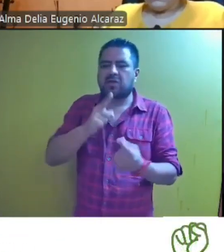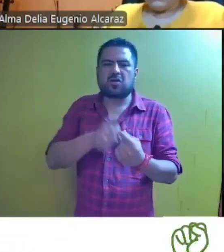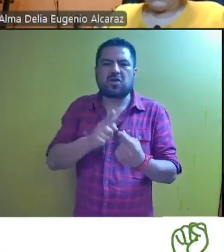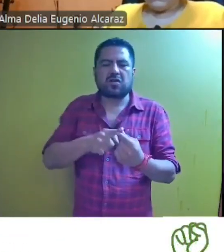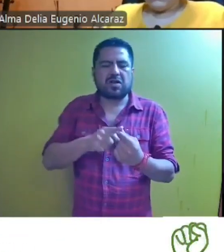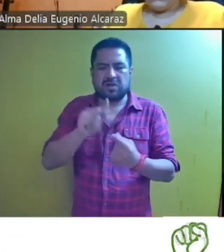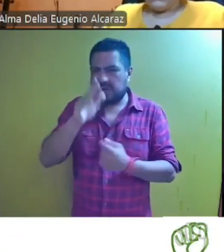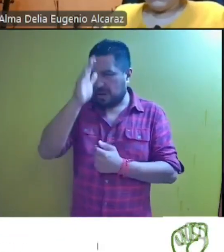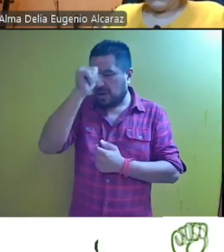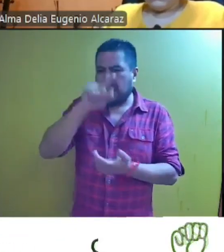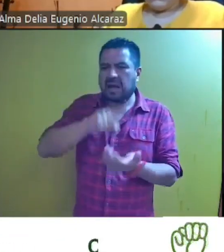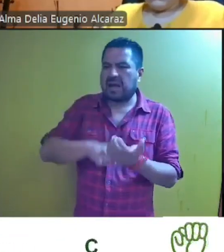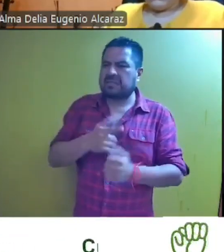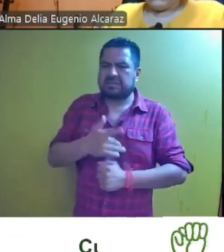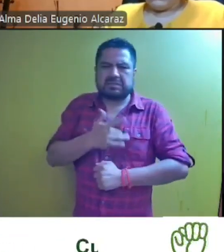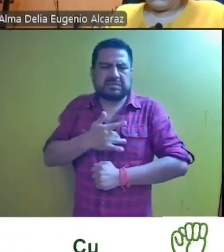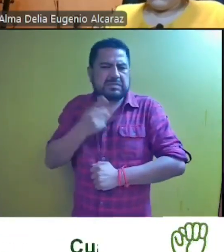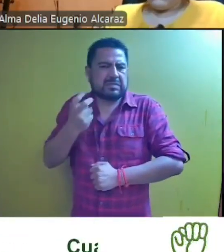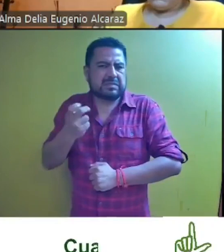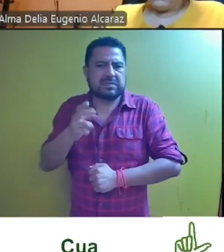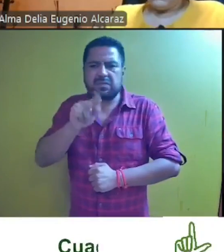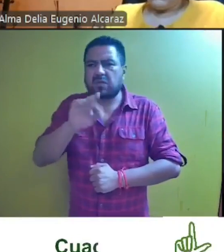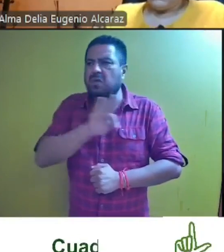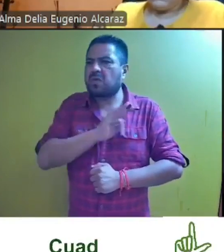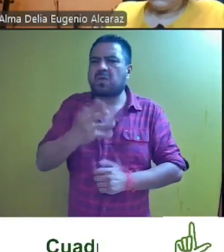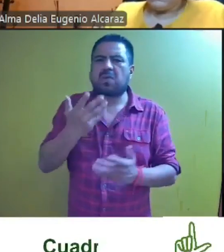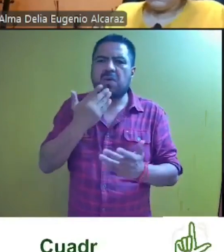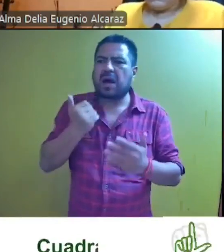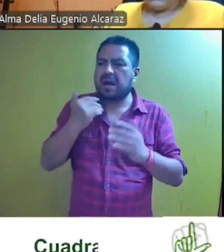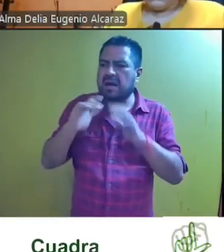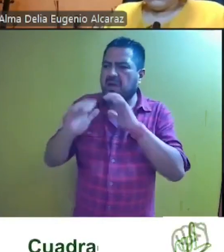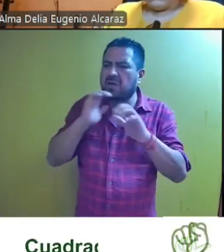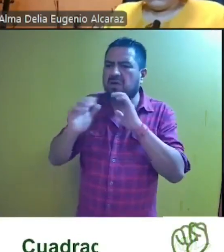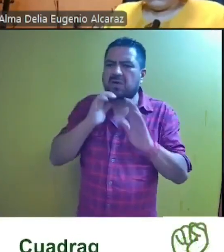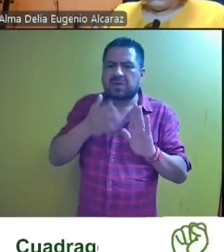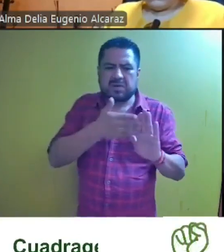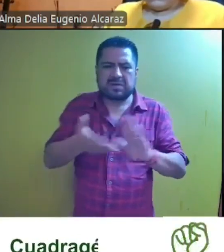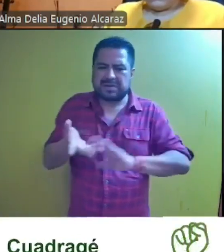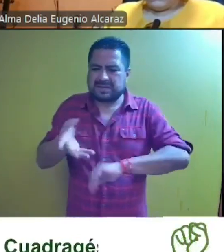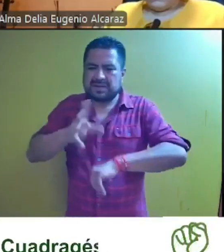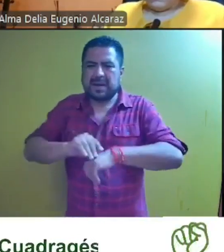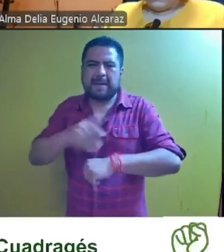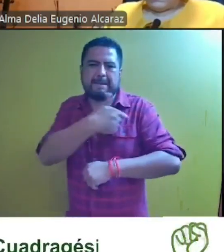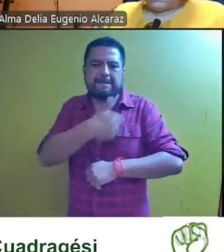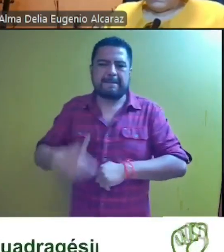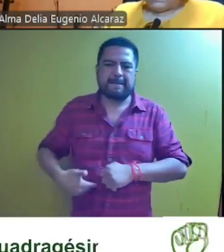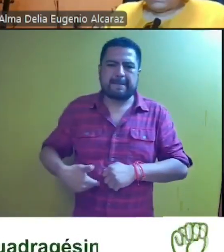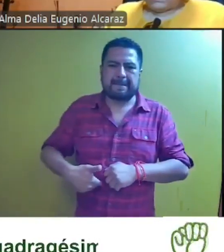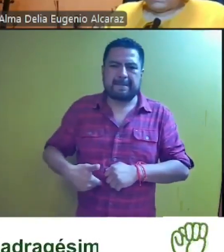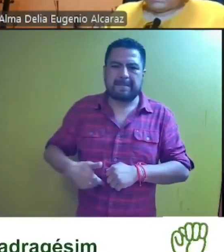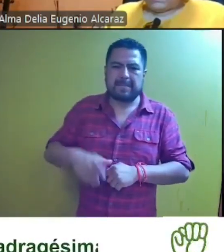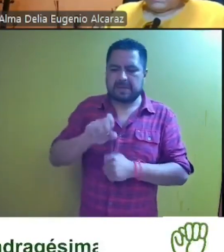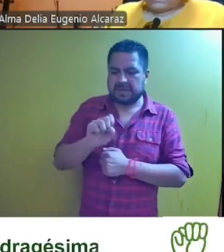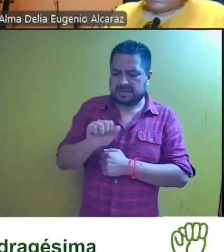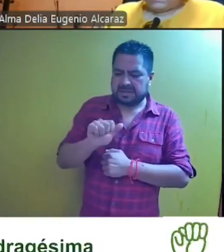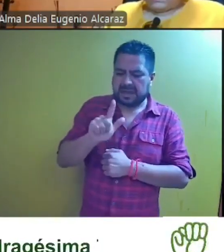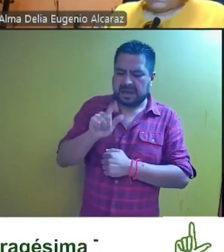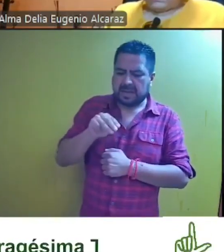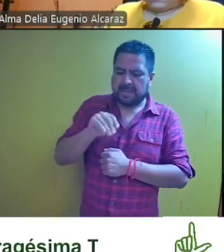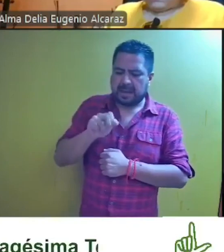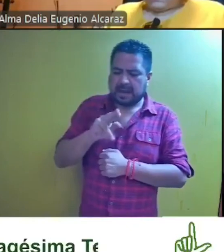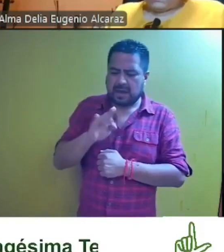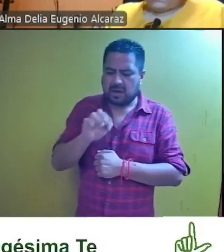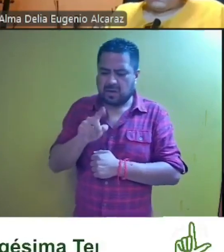disconforme se duele de que el no contar con la comunicación del periodo de licencia del presidente Luis Almerón Díaz le produjo